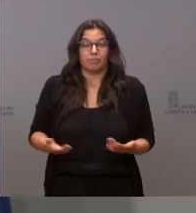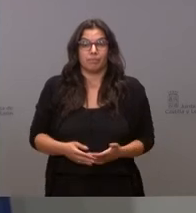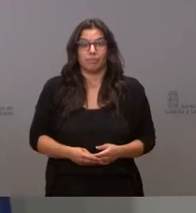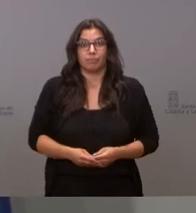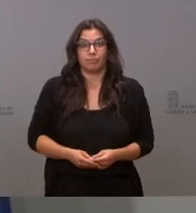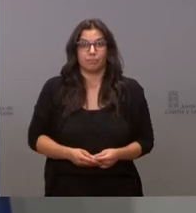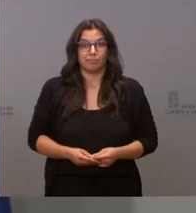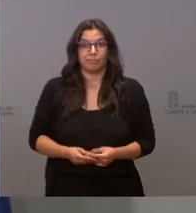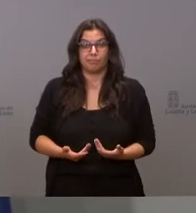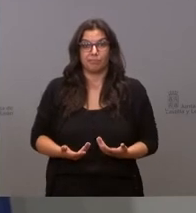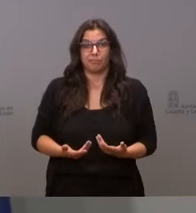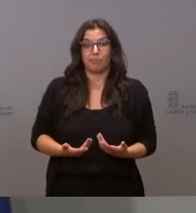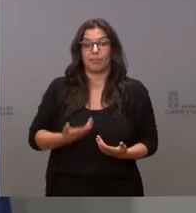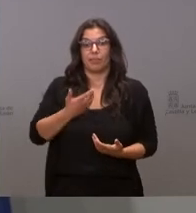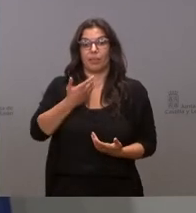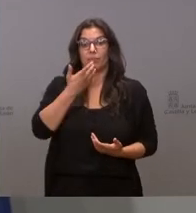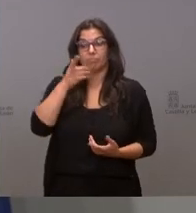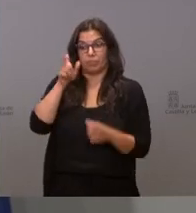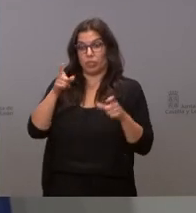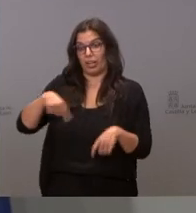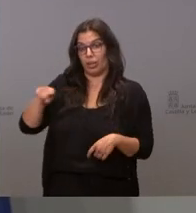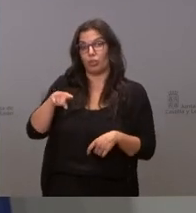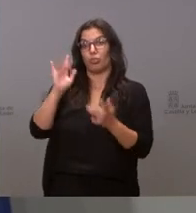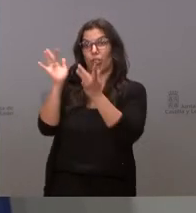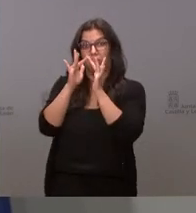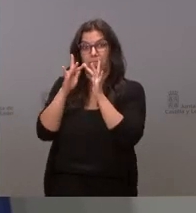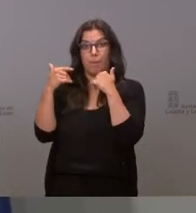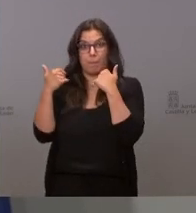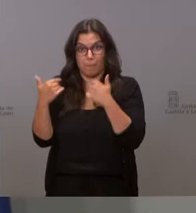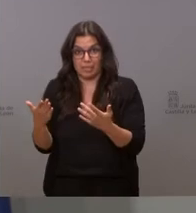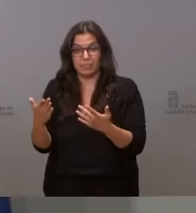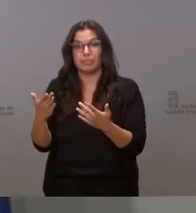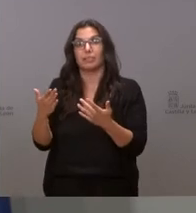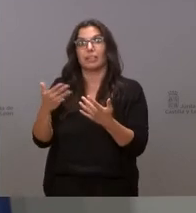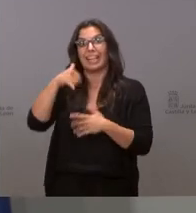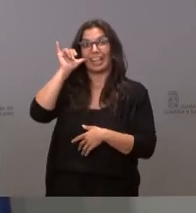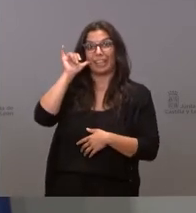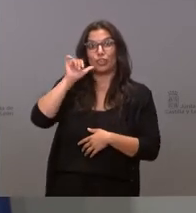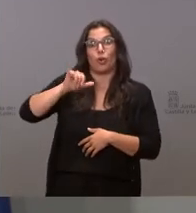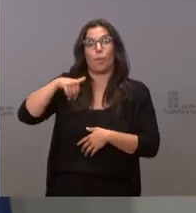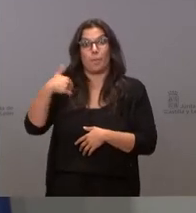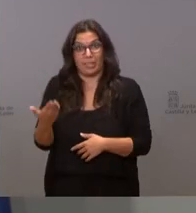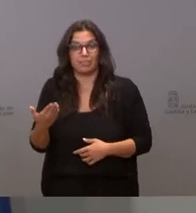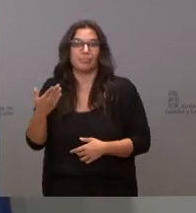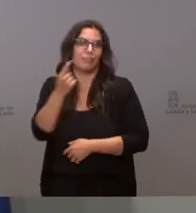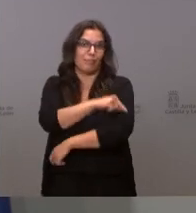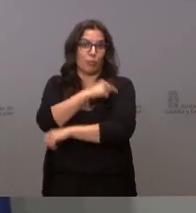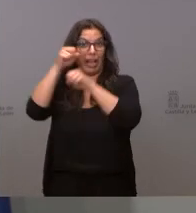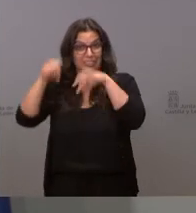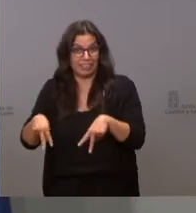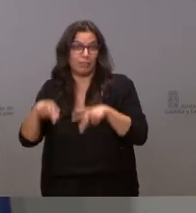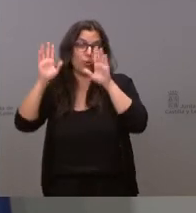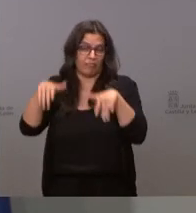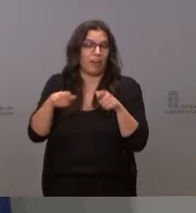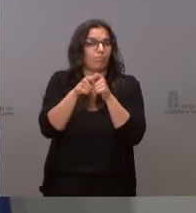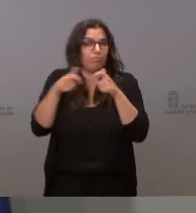que en población no vacunada con más contacto social lo que se produce es una explosión